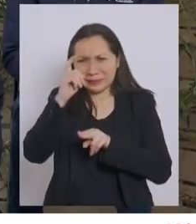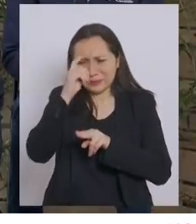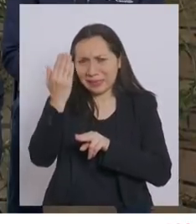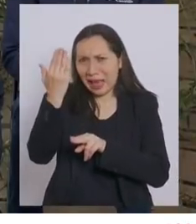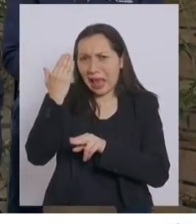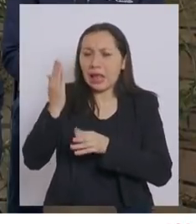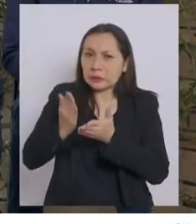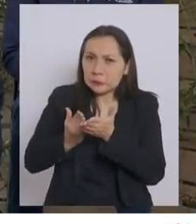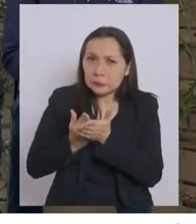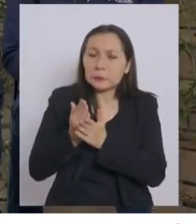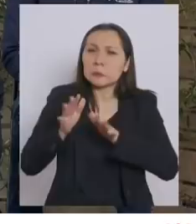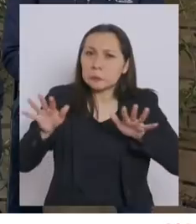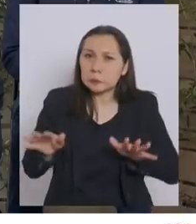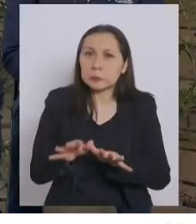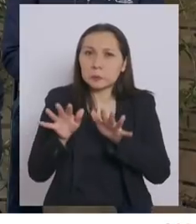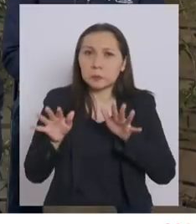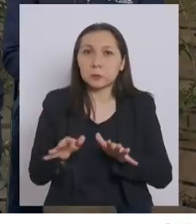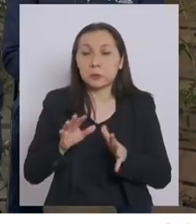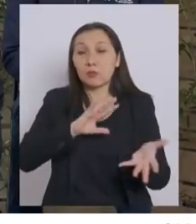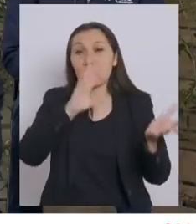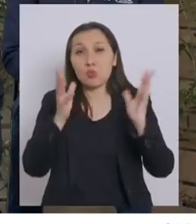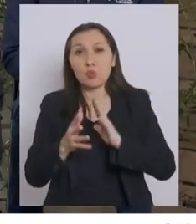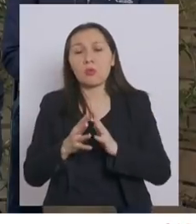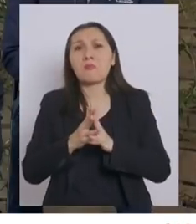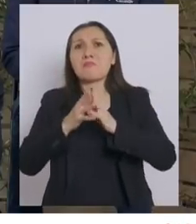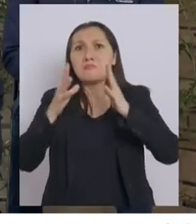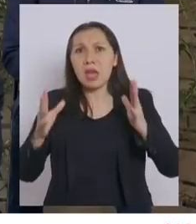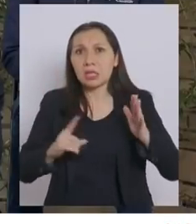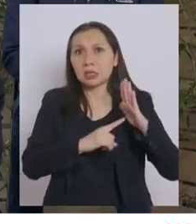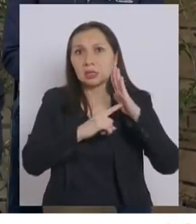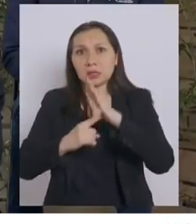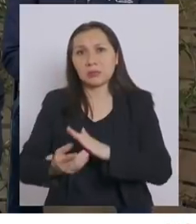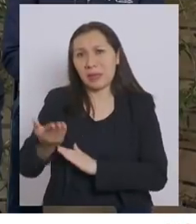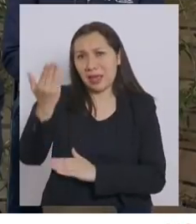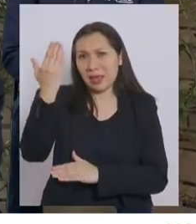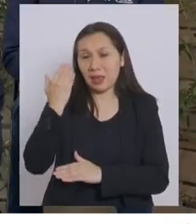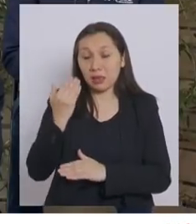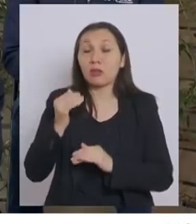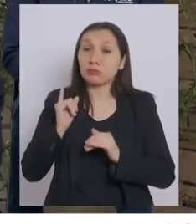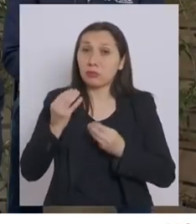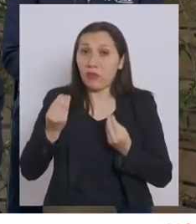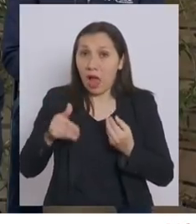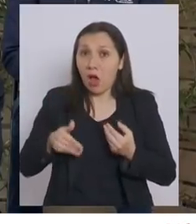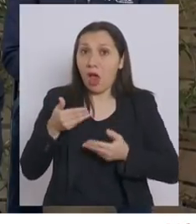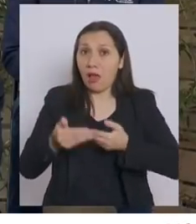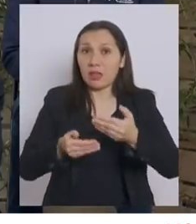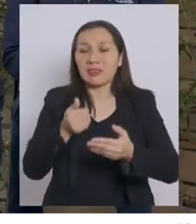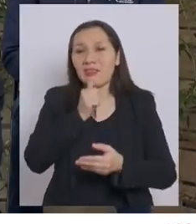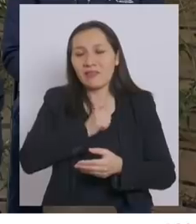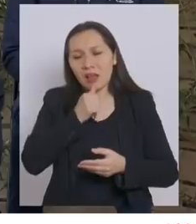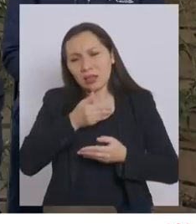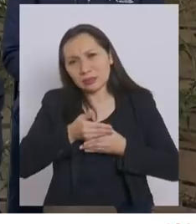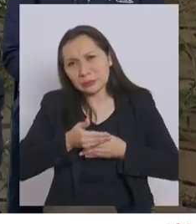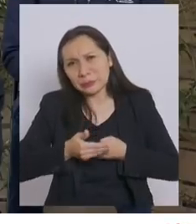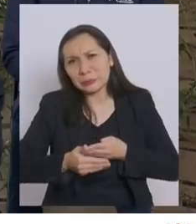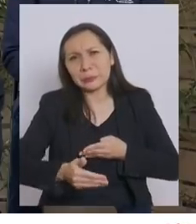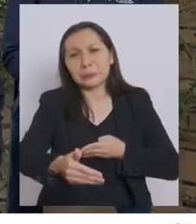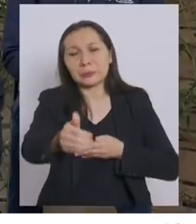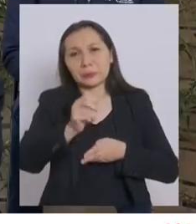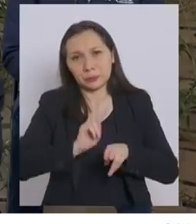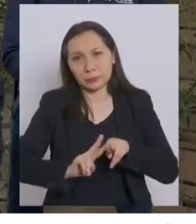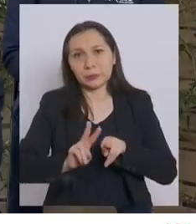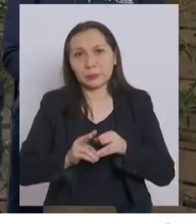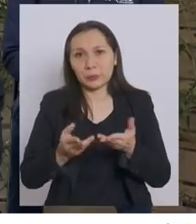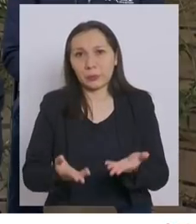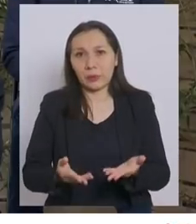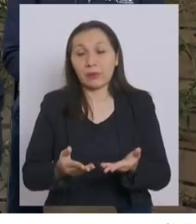nosotros en un mundo de mayores discriminaciones. Porque si bien hemos avanzado, nos queda un largo camino por recorrer.